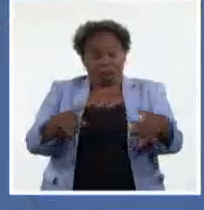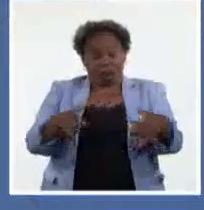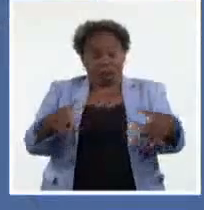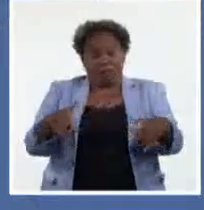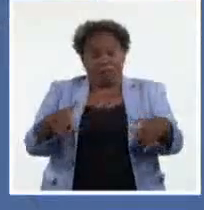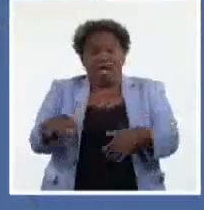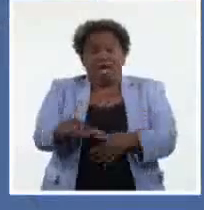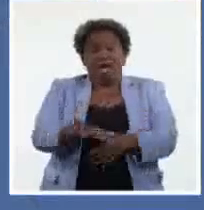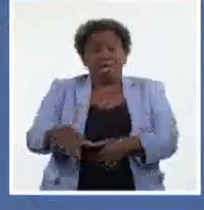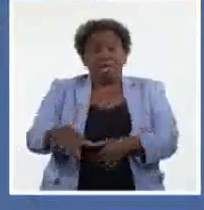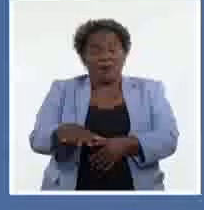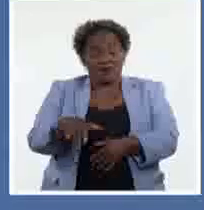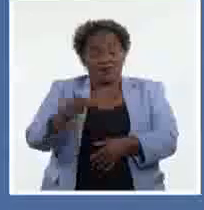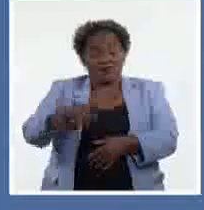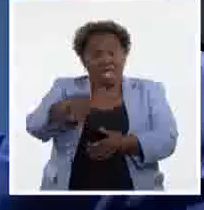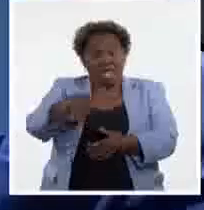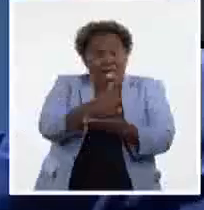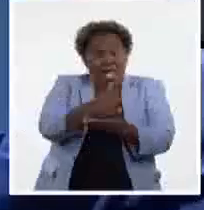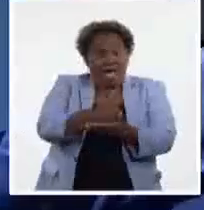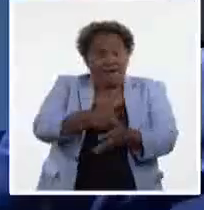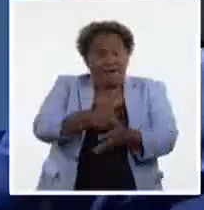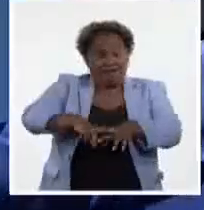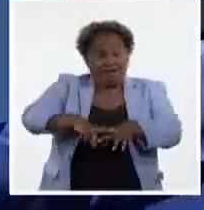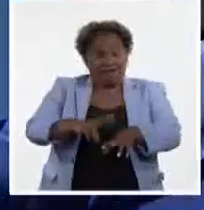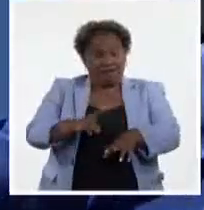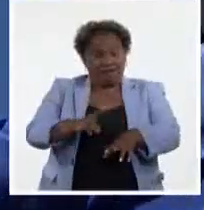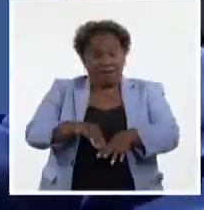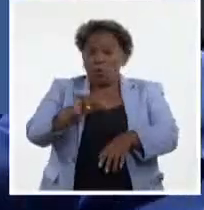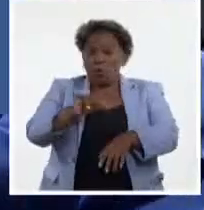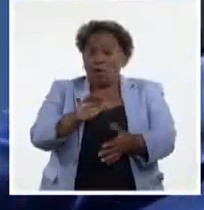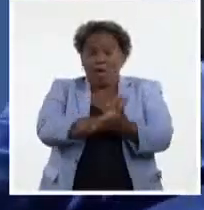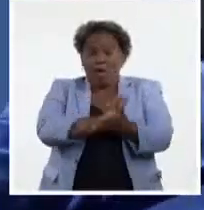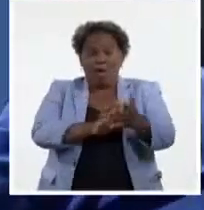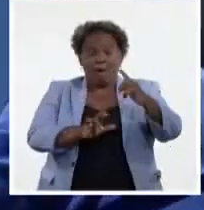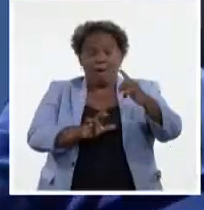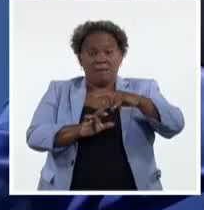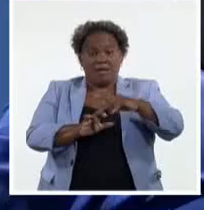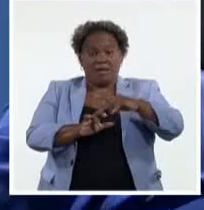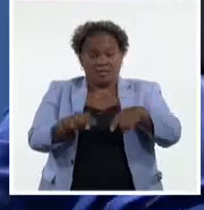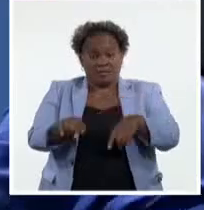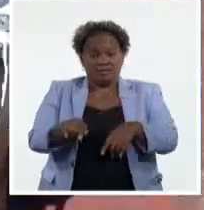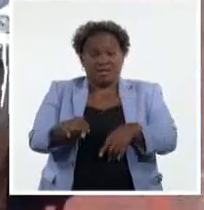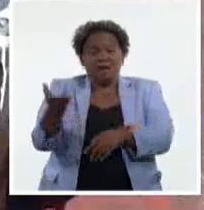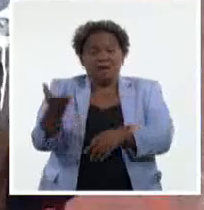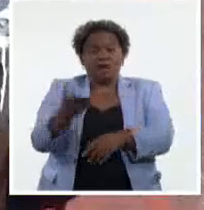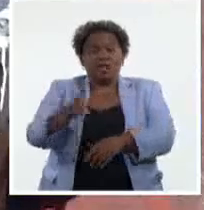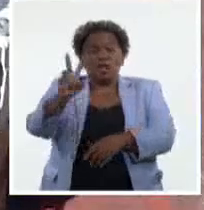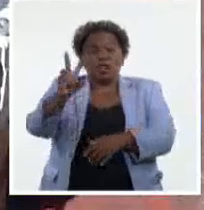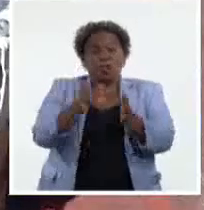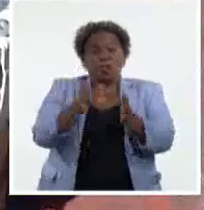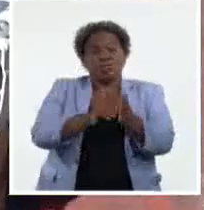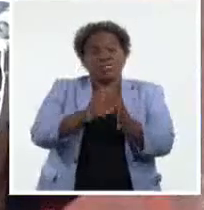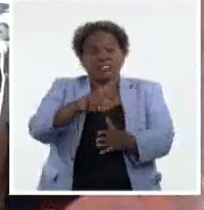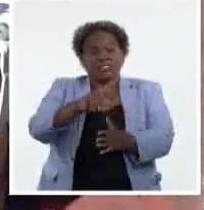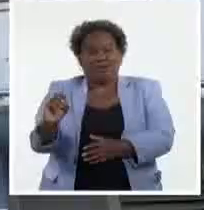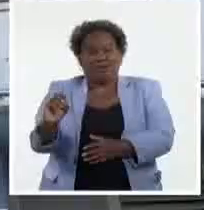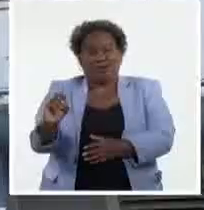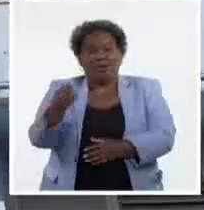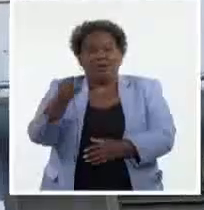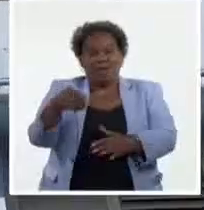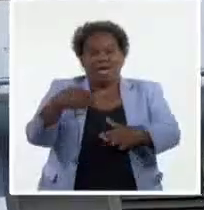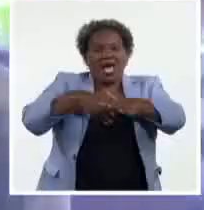de la capital, es decir, de La Habana y también tendremos en Matanzas una nueva frecuencia 2100 para acceder a esta